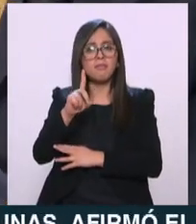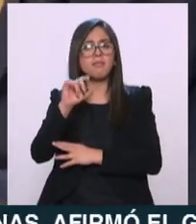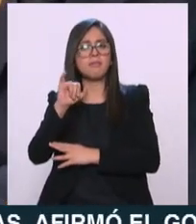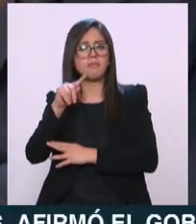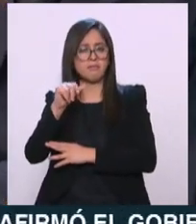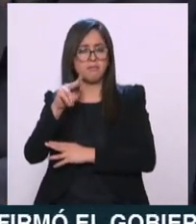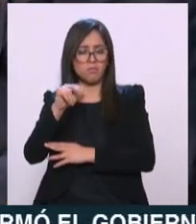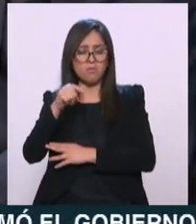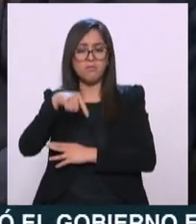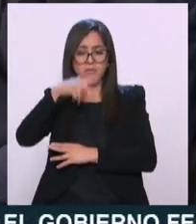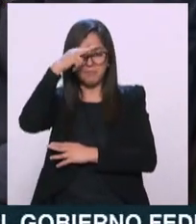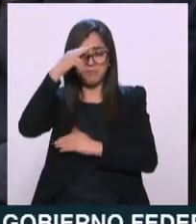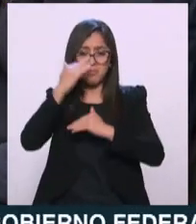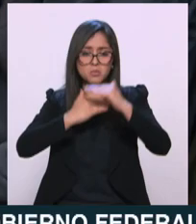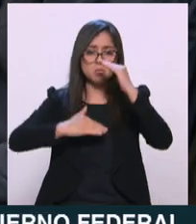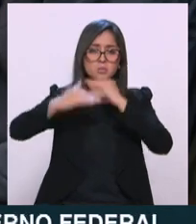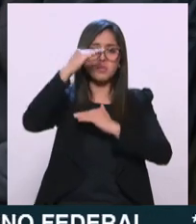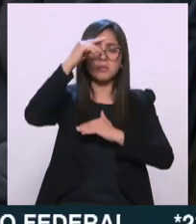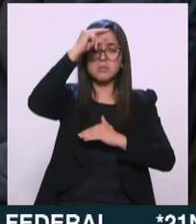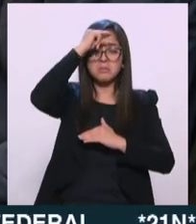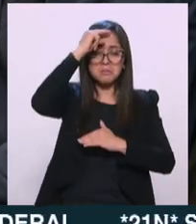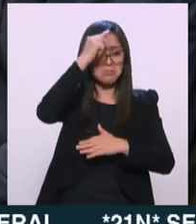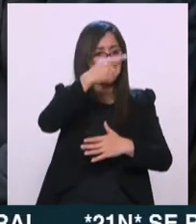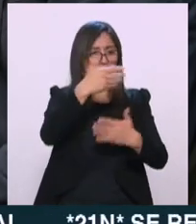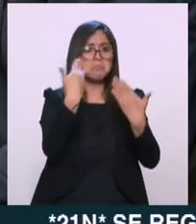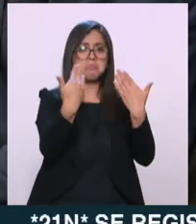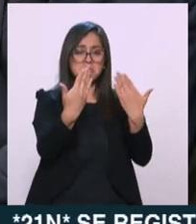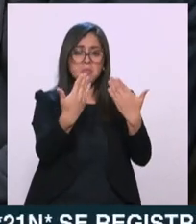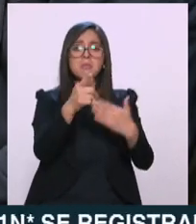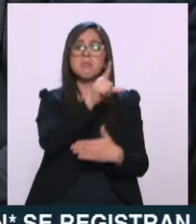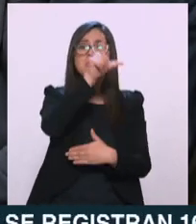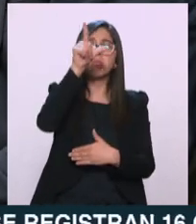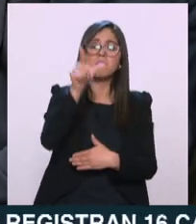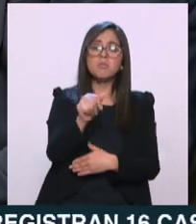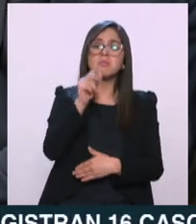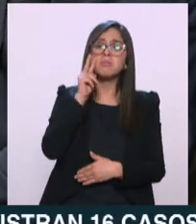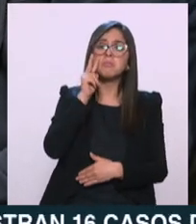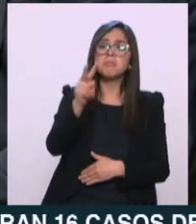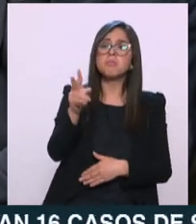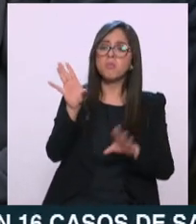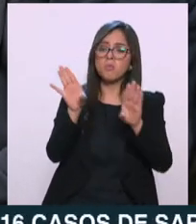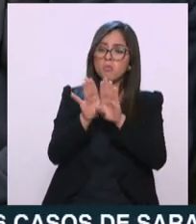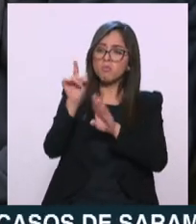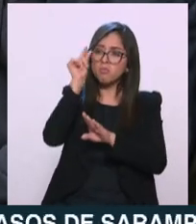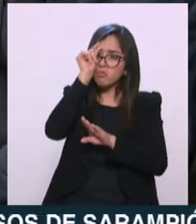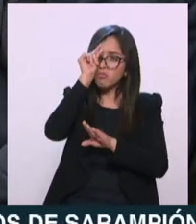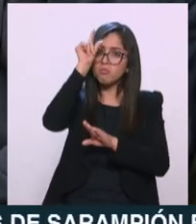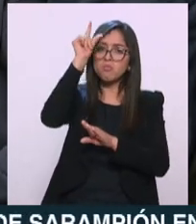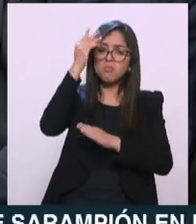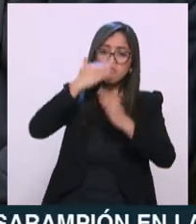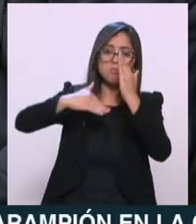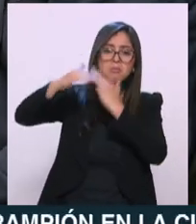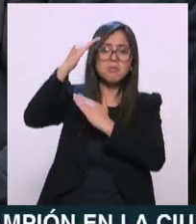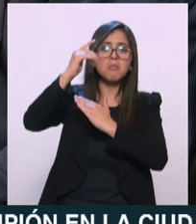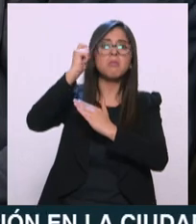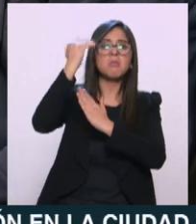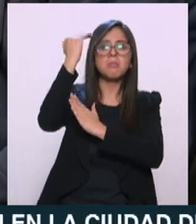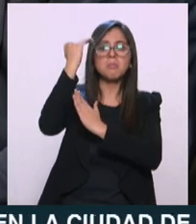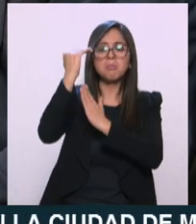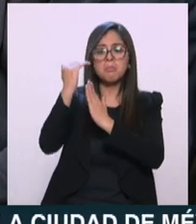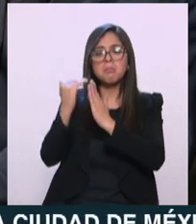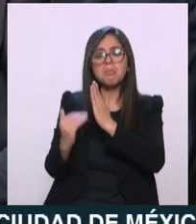el gasto en ciencia, tecnología e innovación, bien pero cuando vemos la eficiencia de innovación bajó 16 lugares